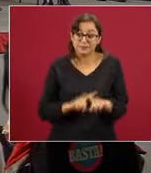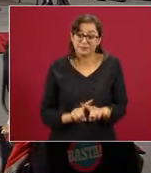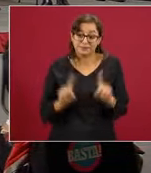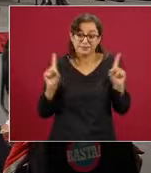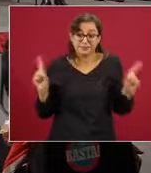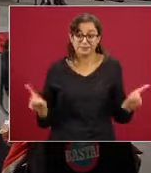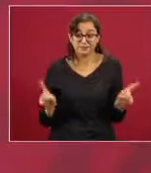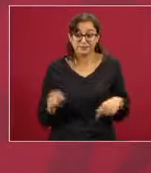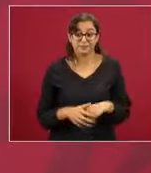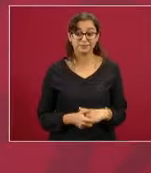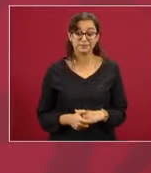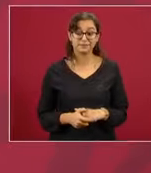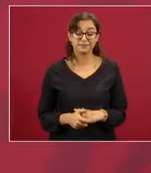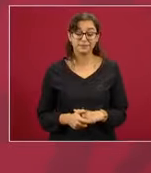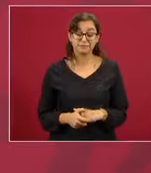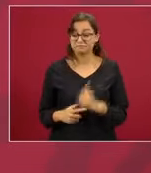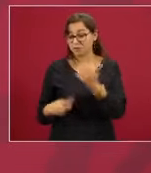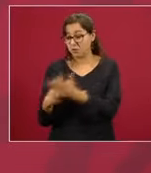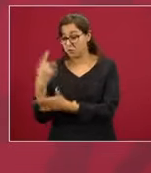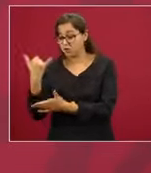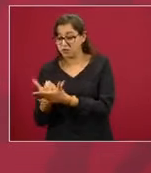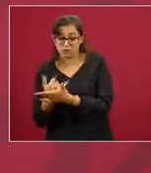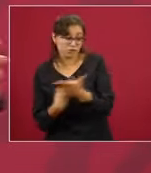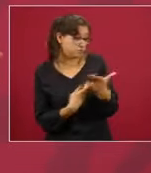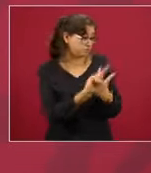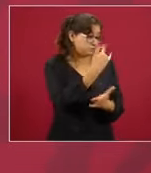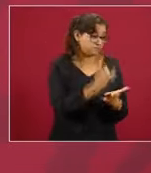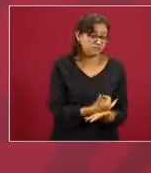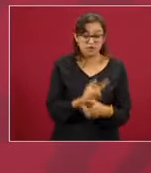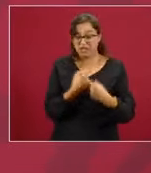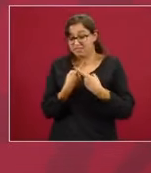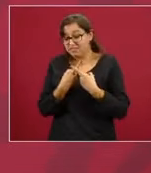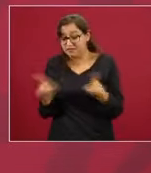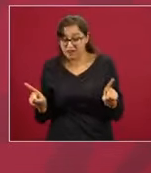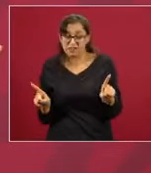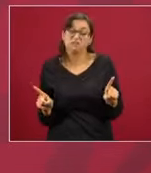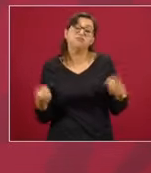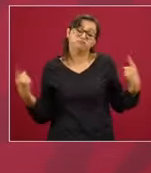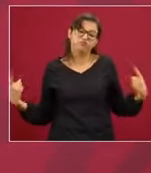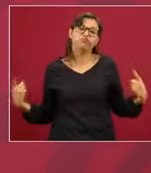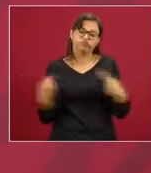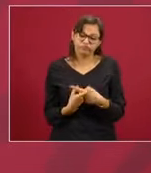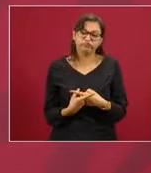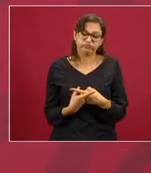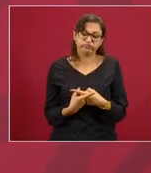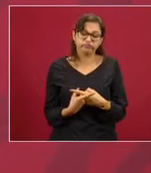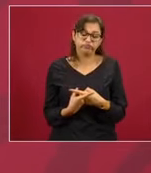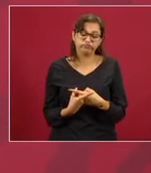son proyectos distintos y contrapuestos y contrapuestos y